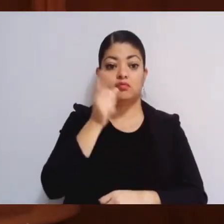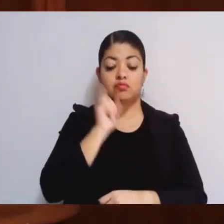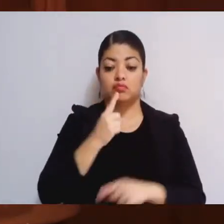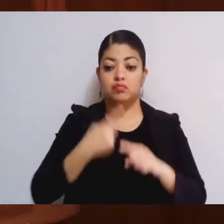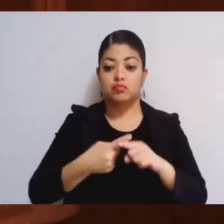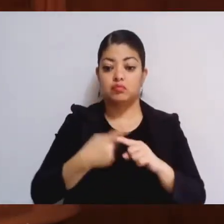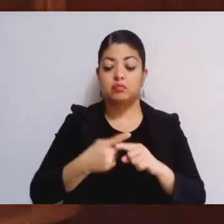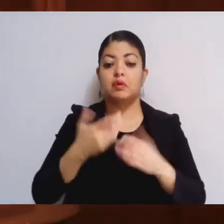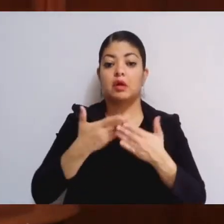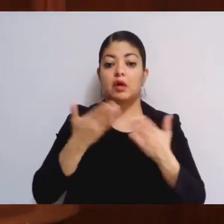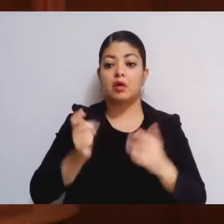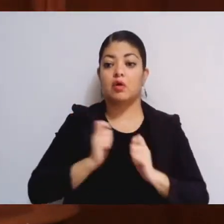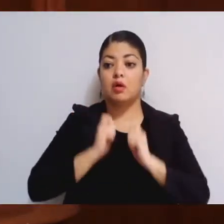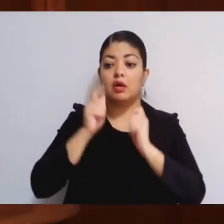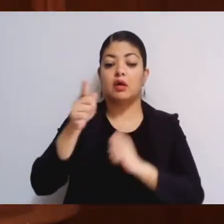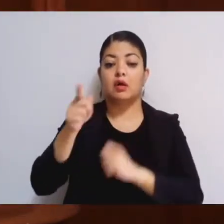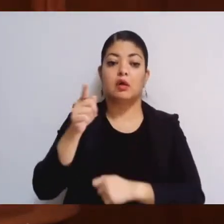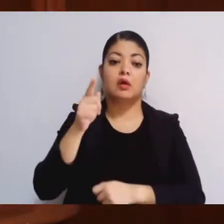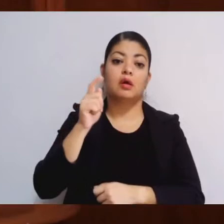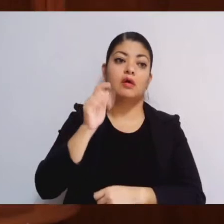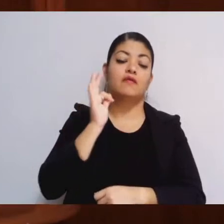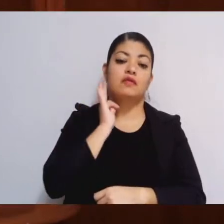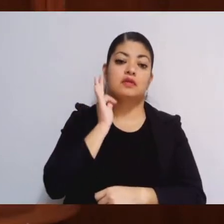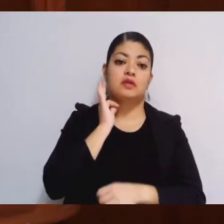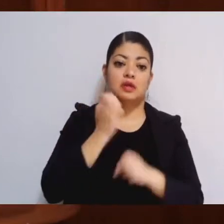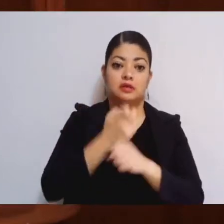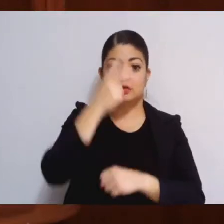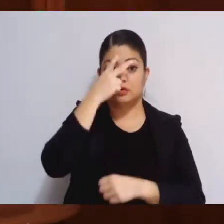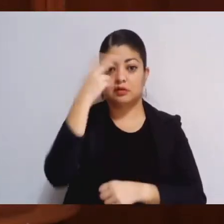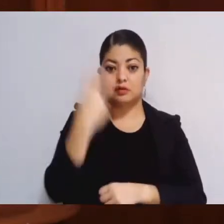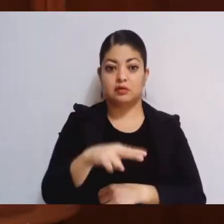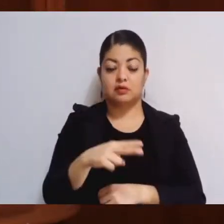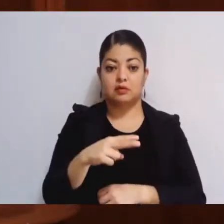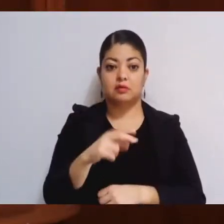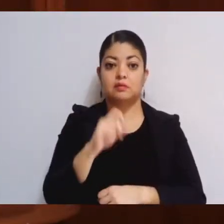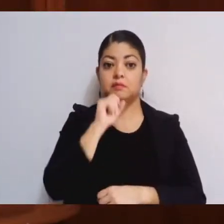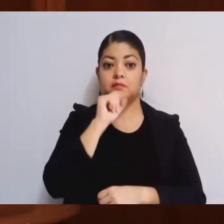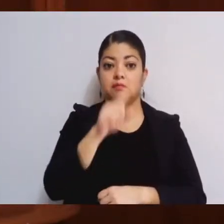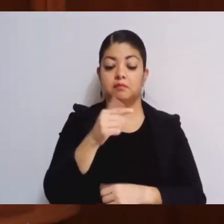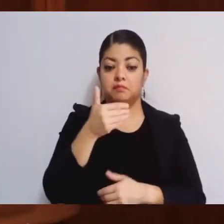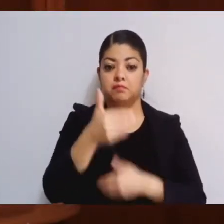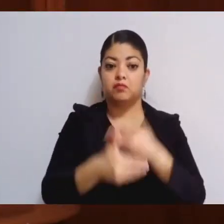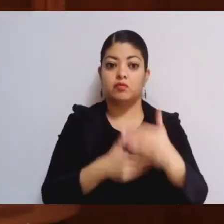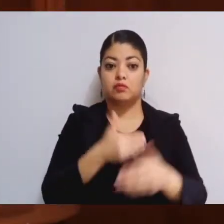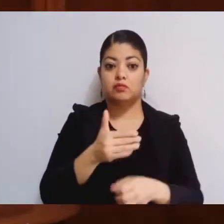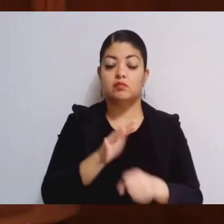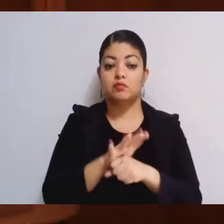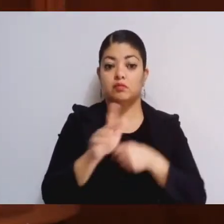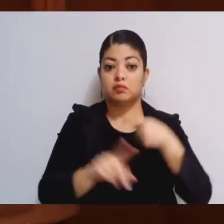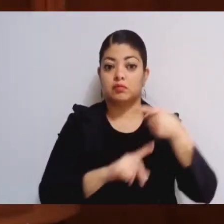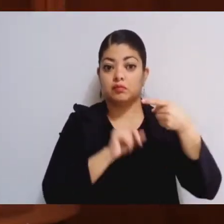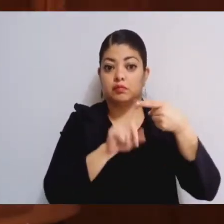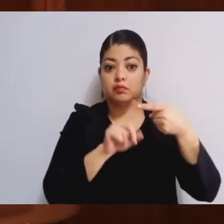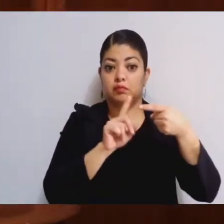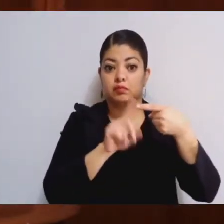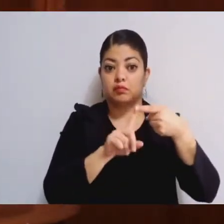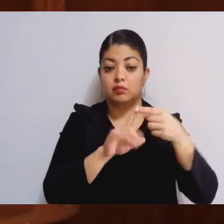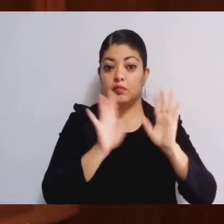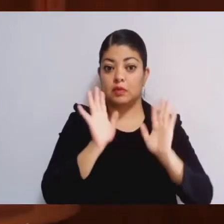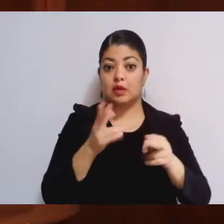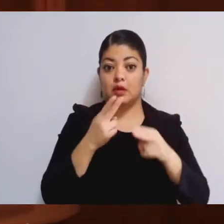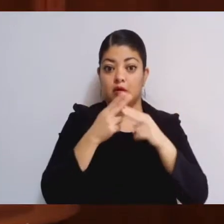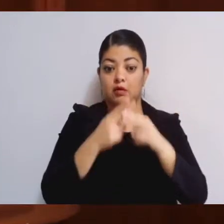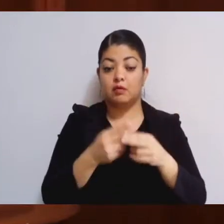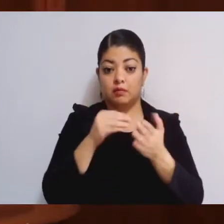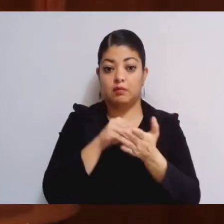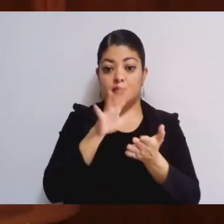Fiscal General de Justicia del Estado de México, al tenor del siguiente proceso. Primero, para dar cumplimiento a lo establecido en el